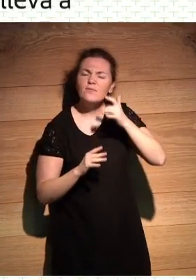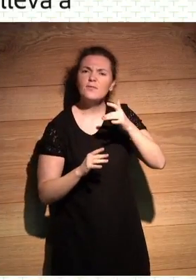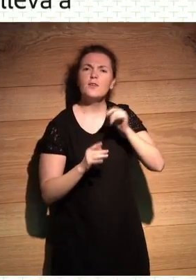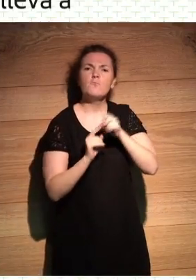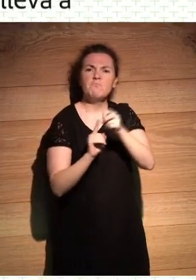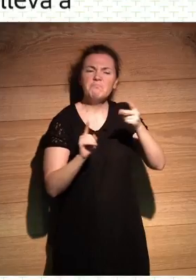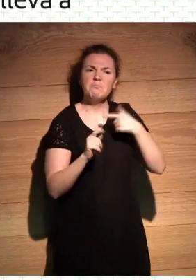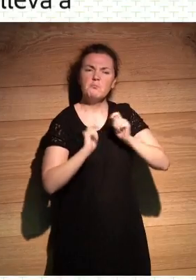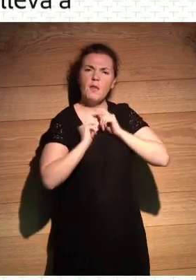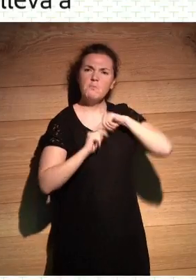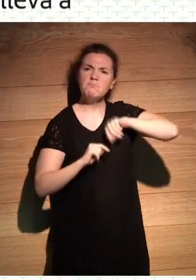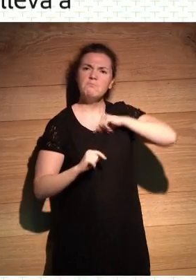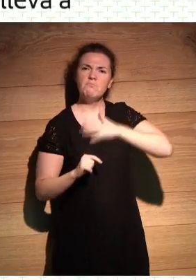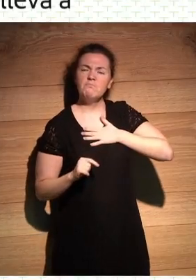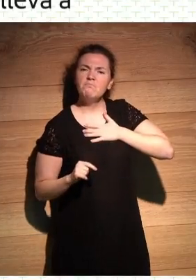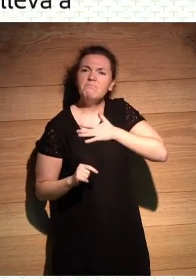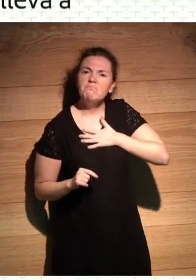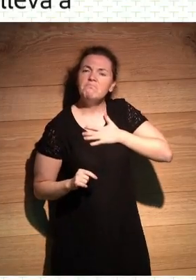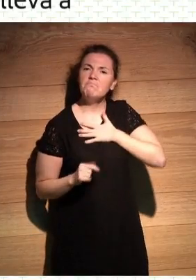nos resultaba fascinante. Hola Marina,